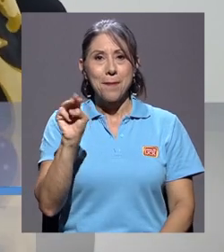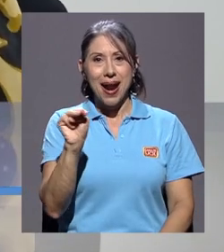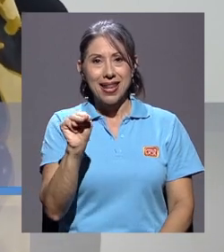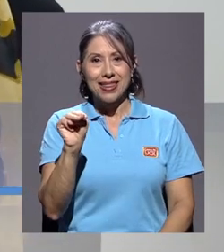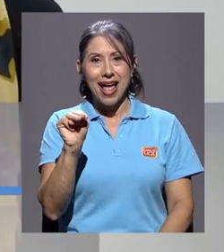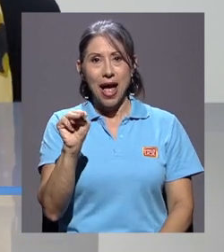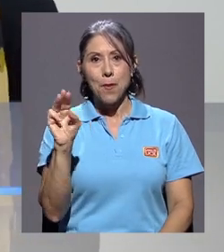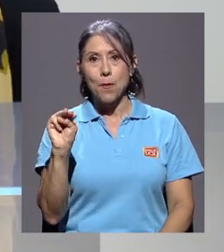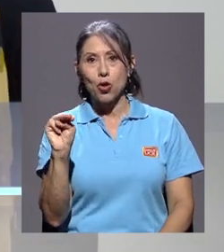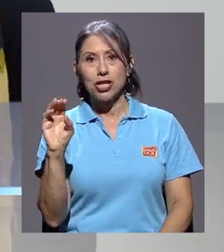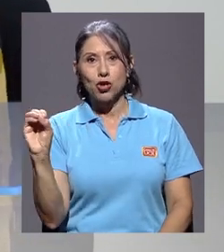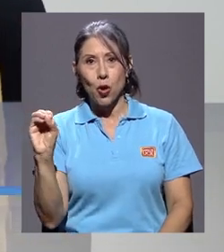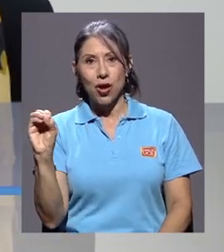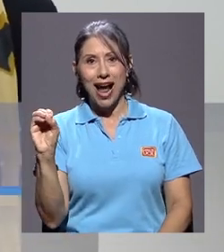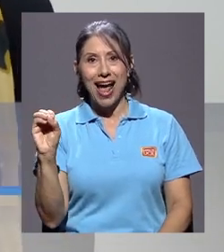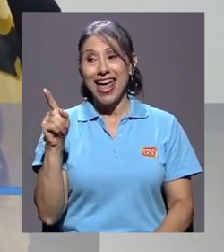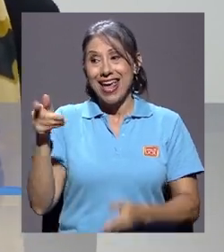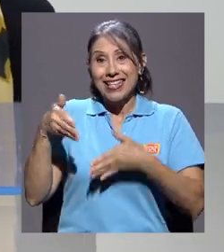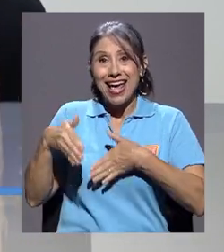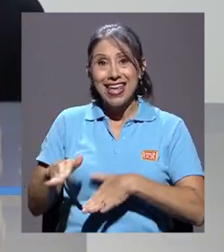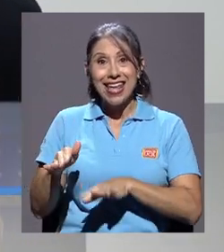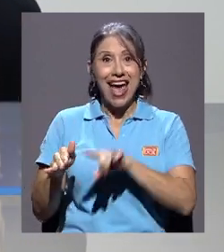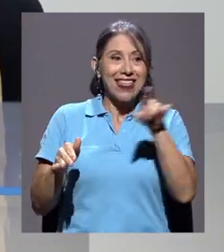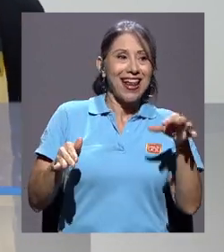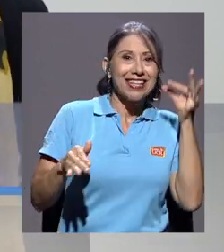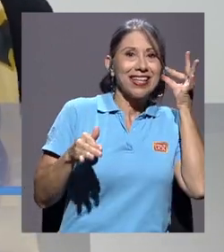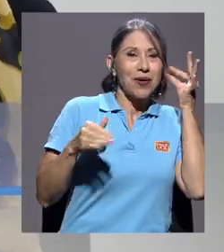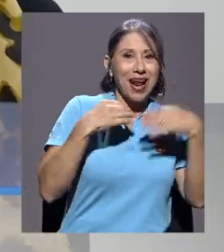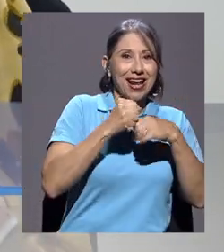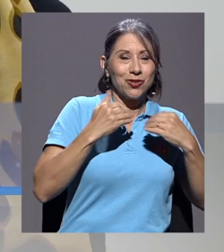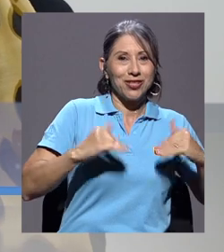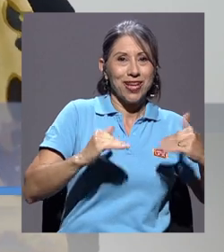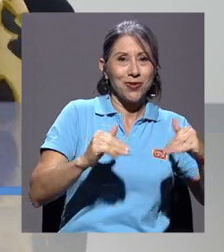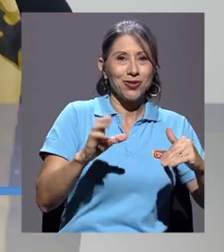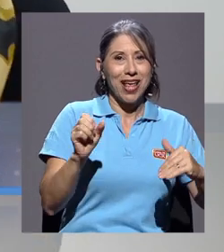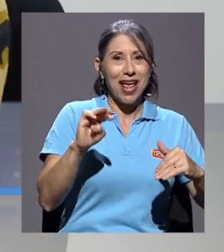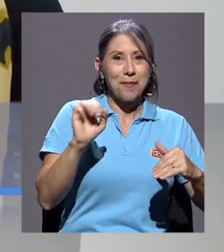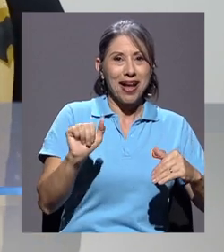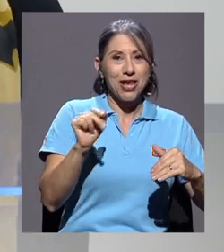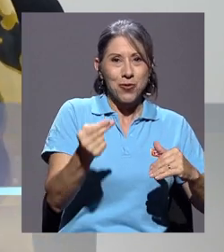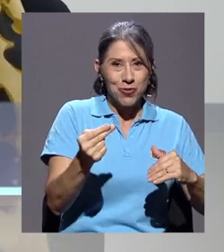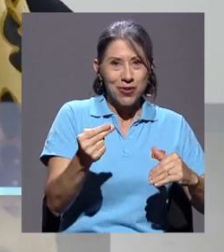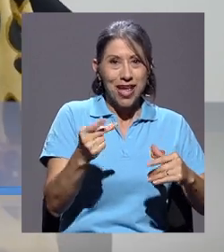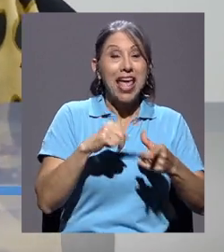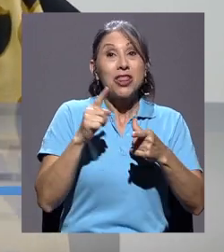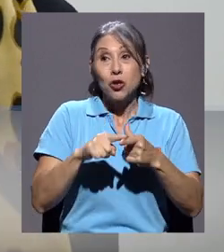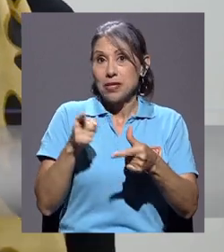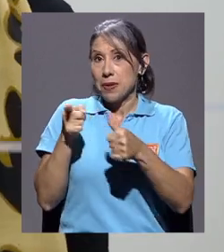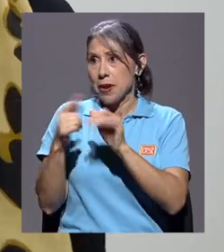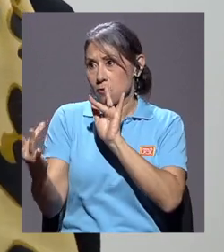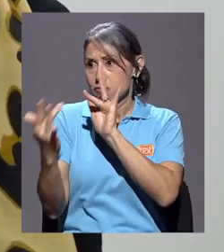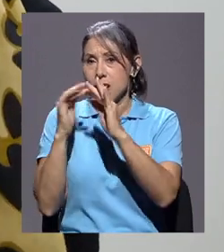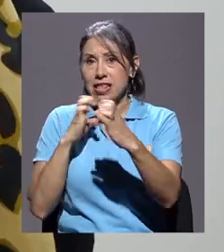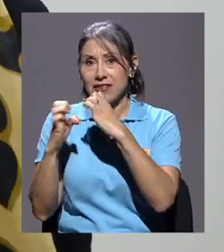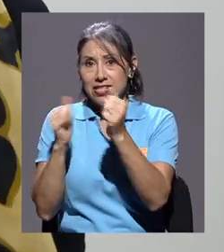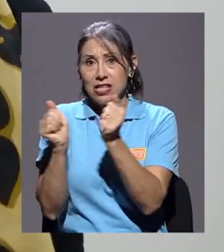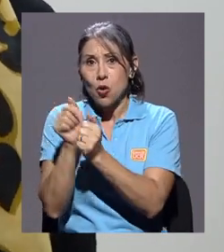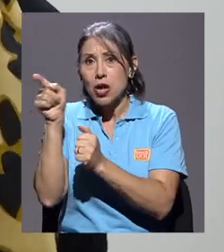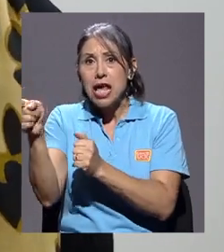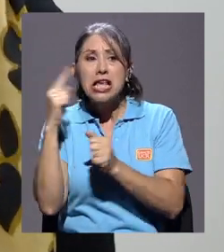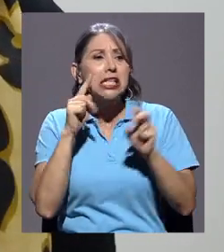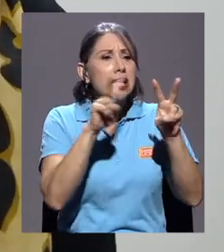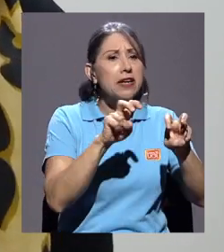hija de la señora que los confeccionó, doña Emma Hutt de Montes de Oca. Entonces se hicieron entrevistas con la señora, se revisaron los trajes, los